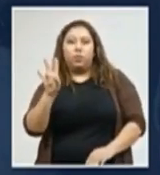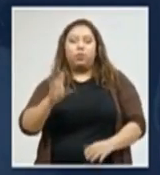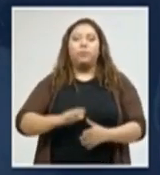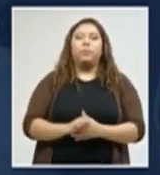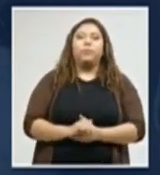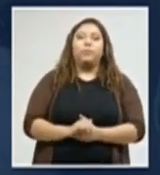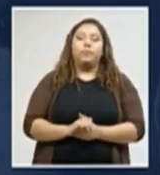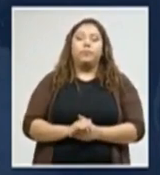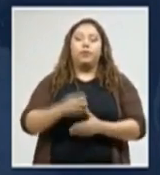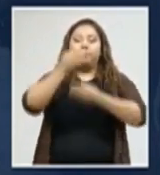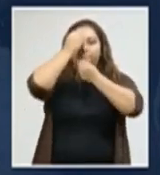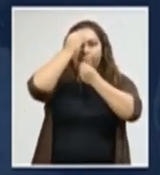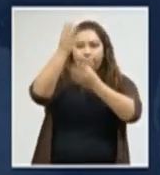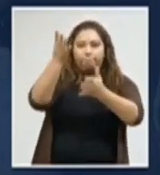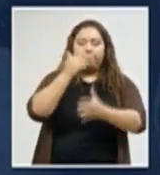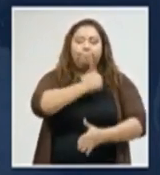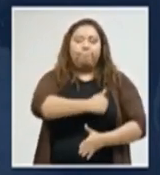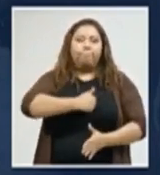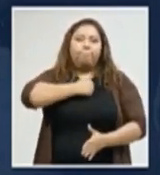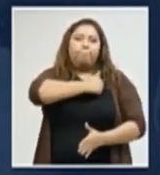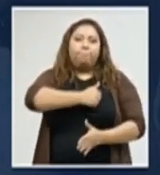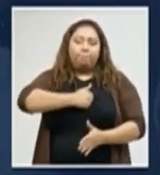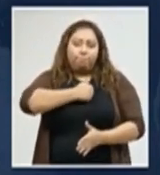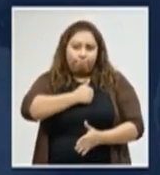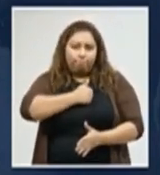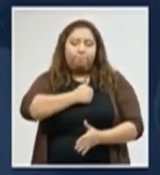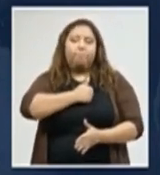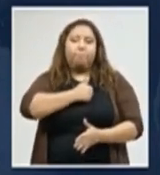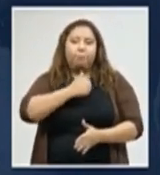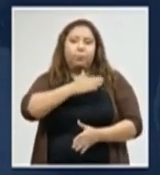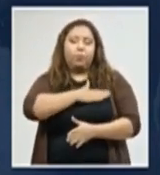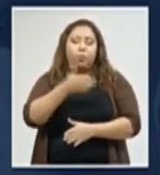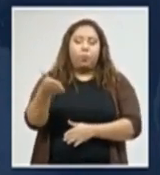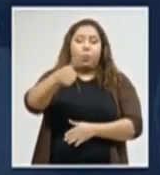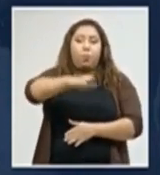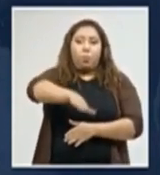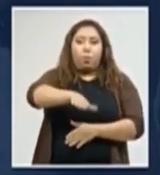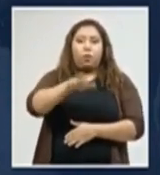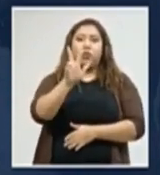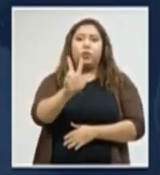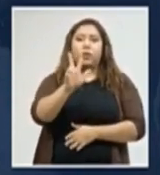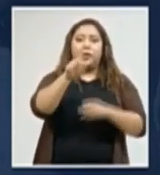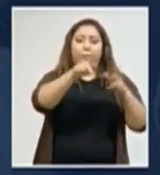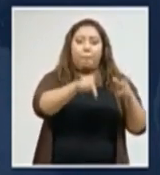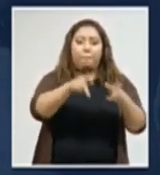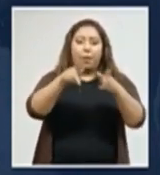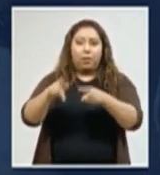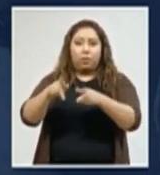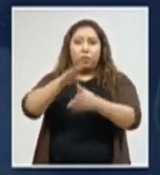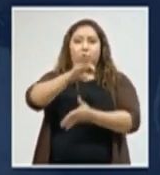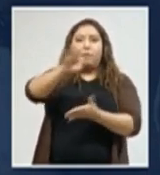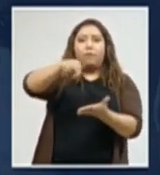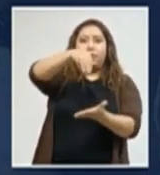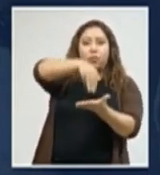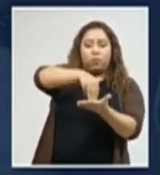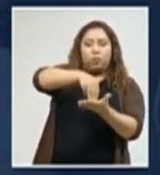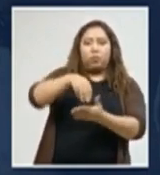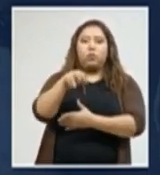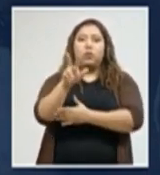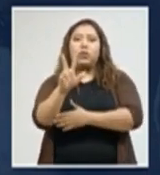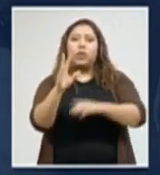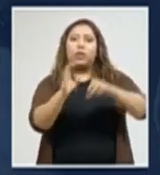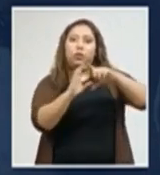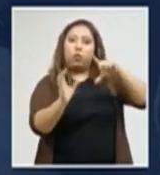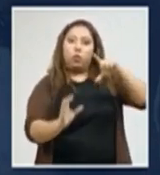Lamentamos profundamente confirmar el fallecimiento de tres compatriotas en Francisco Morazán, tres en